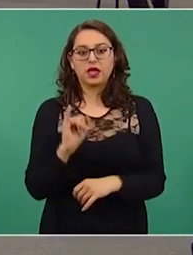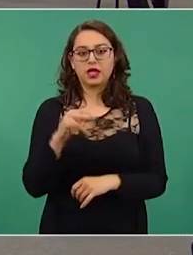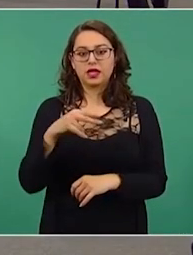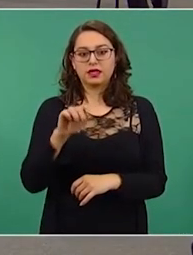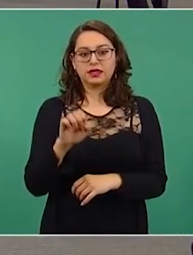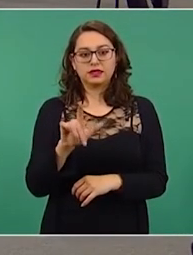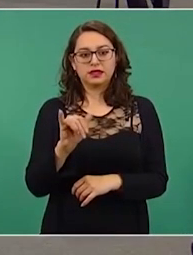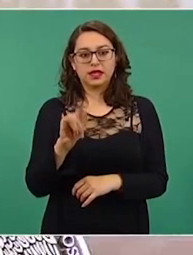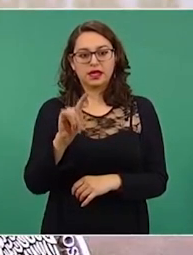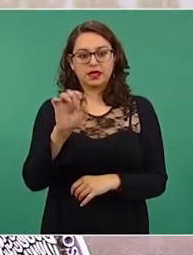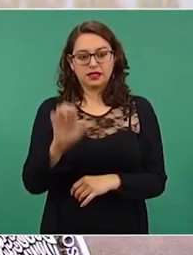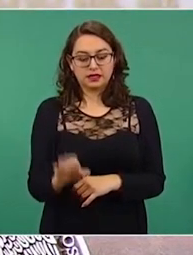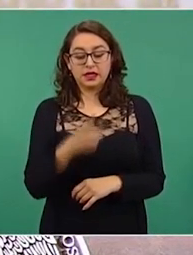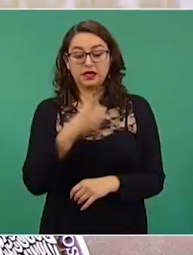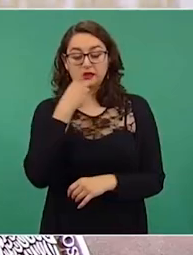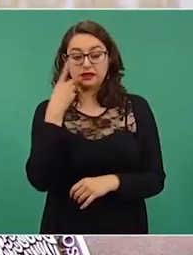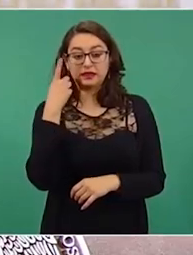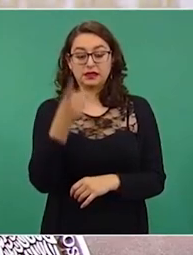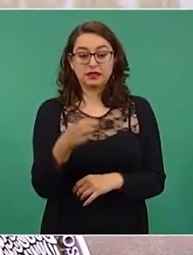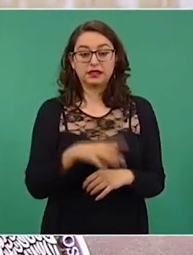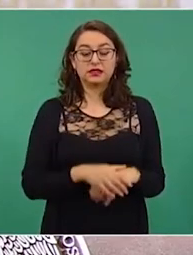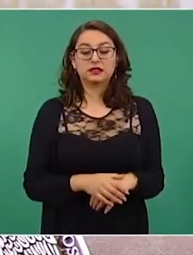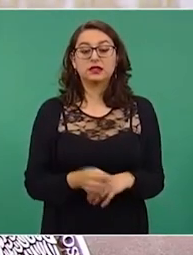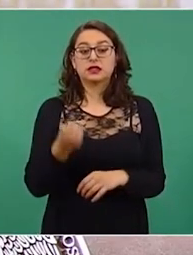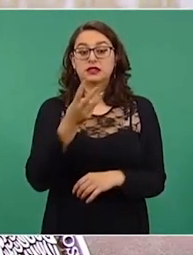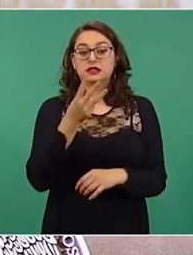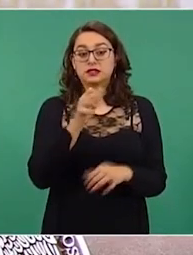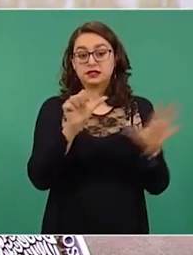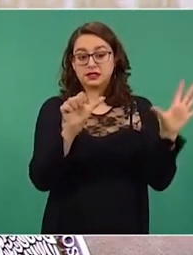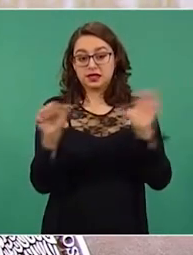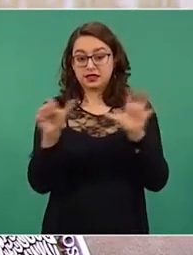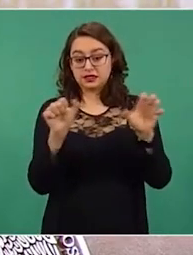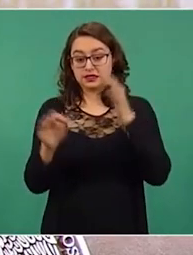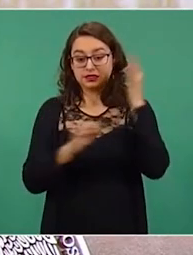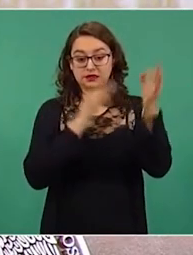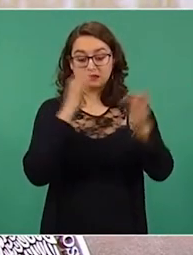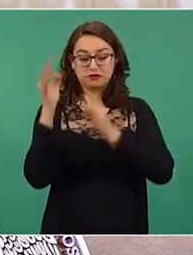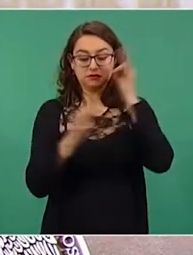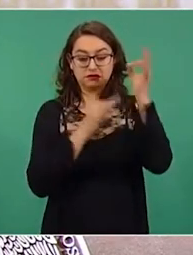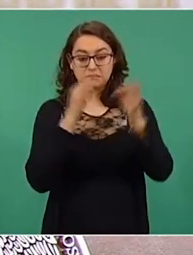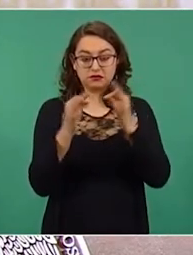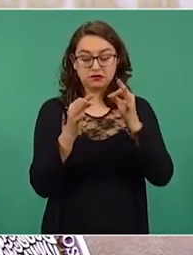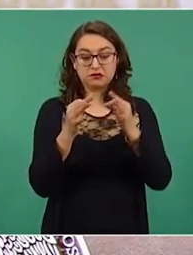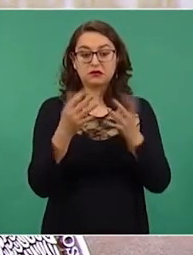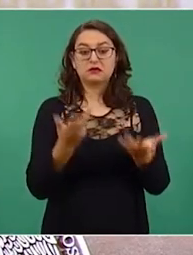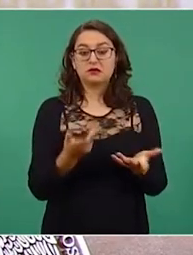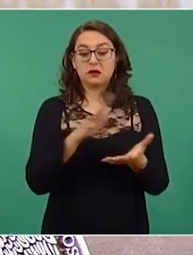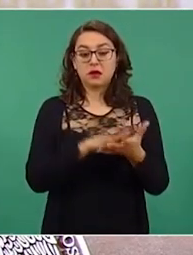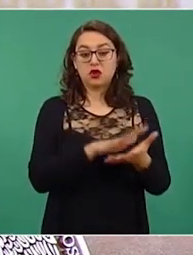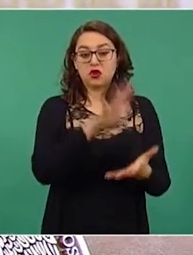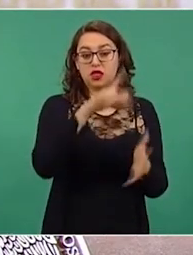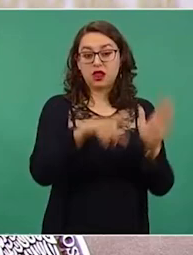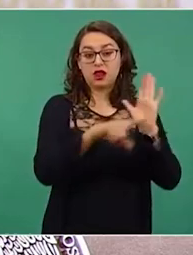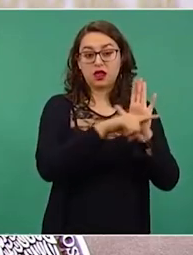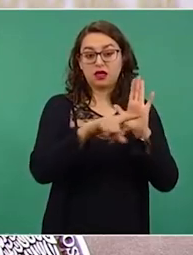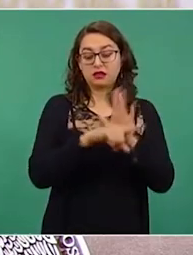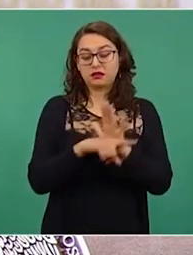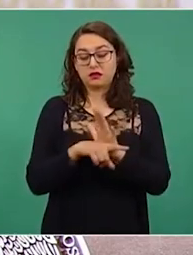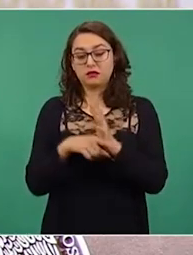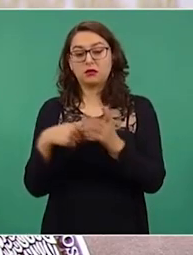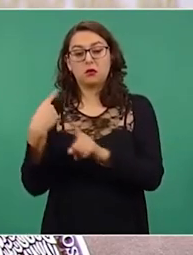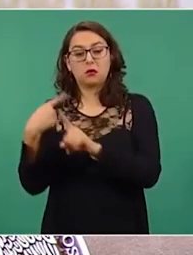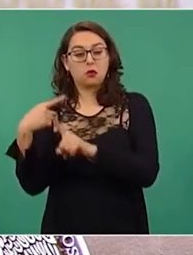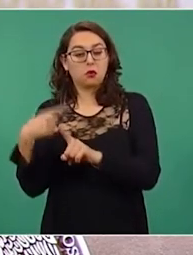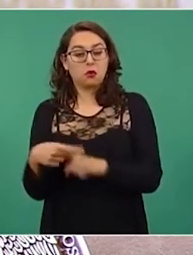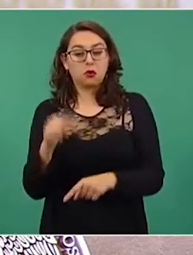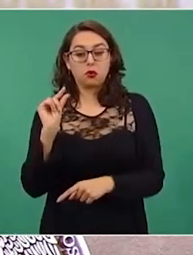301 notas, 615 fueron negativas, frente a 87 positivas. El dato más fuerte encontrado es